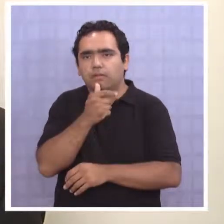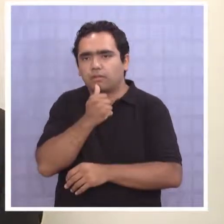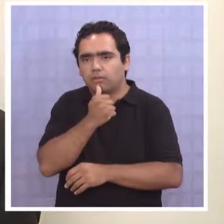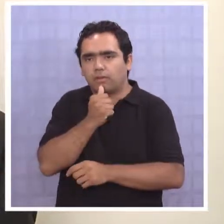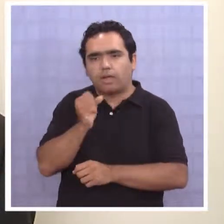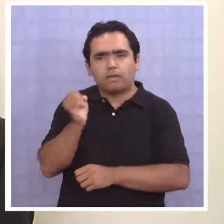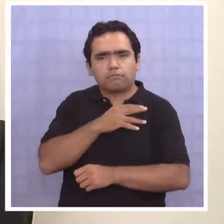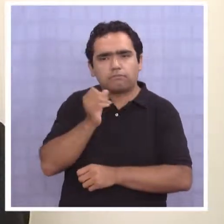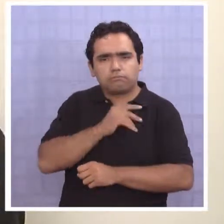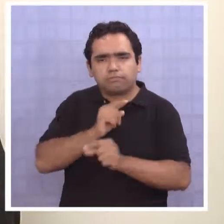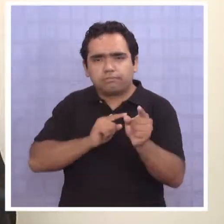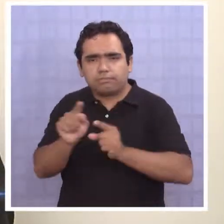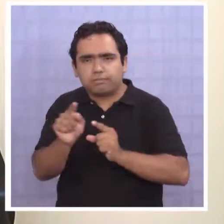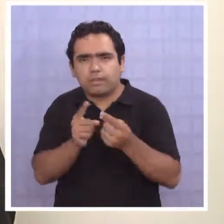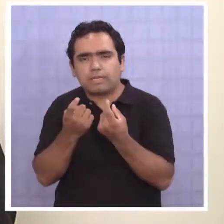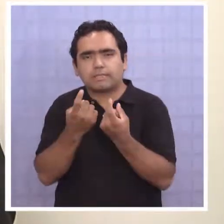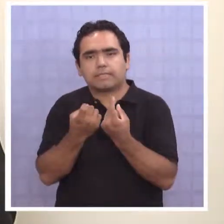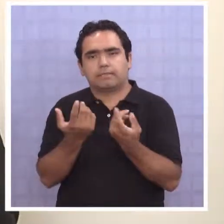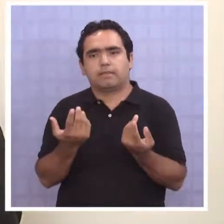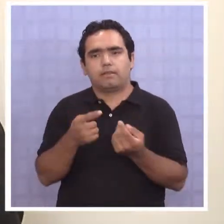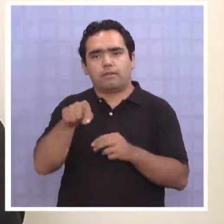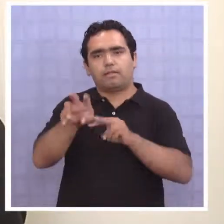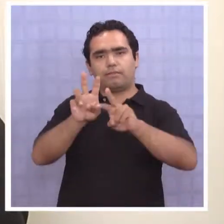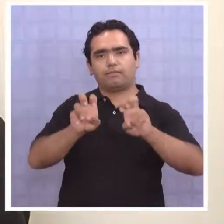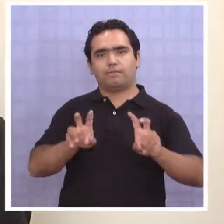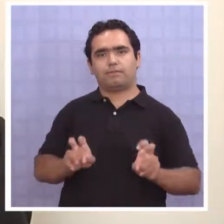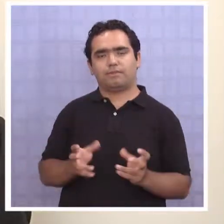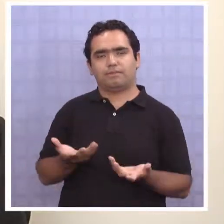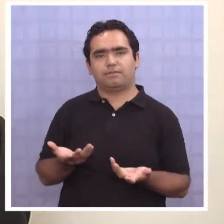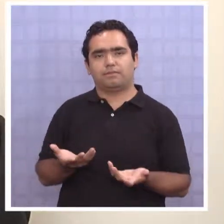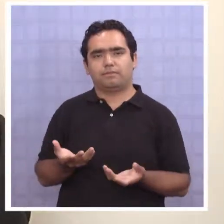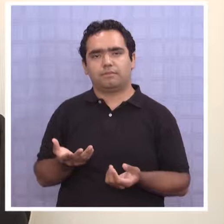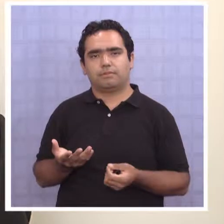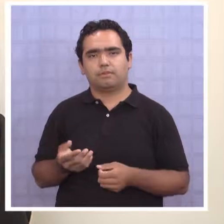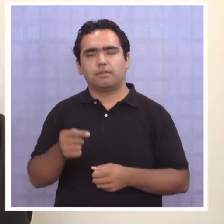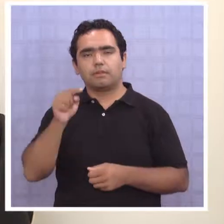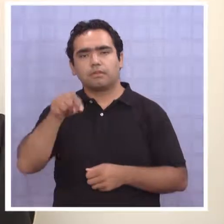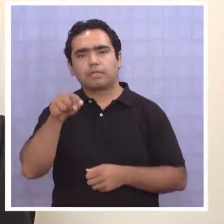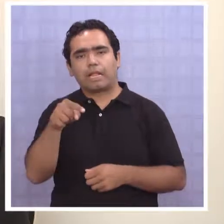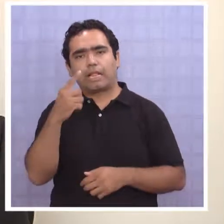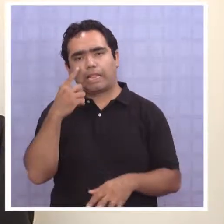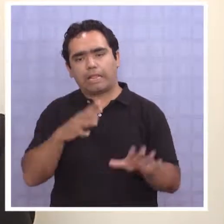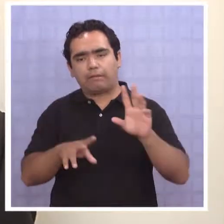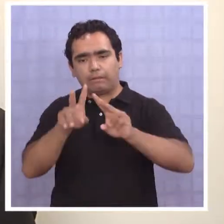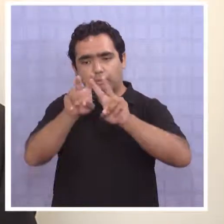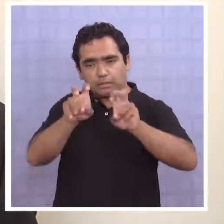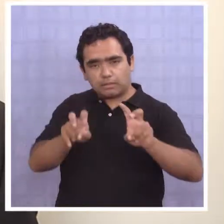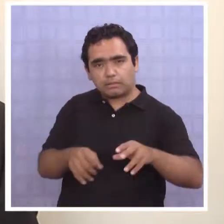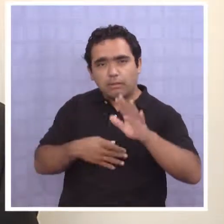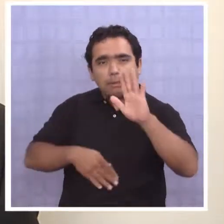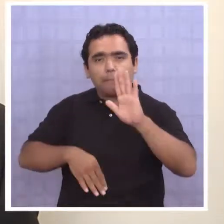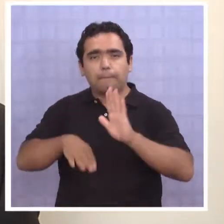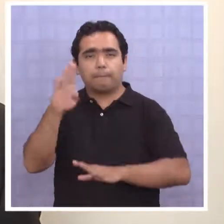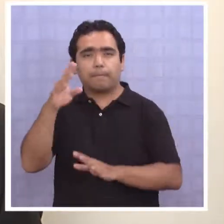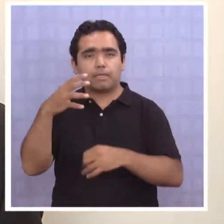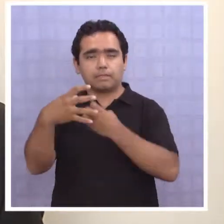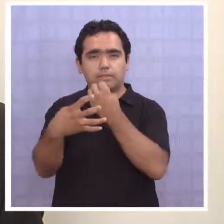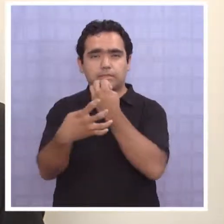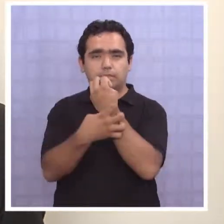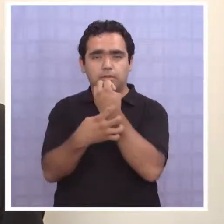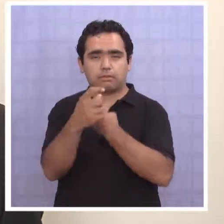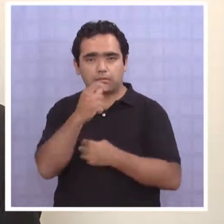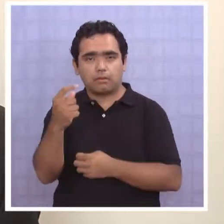prolijidad necesaria en esta investigación, que siendo tal vez la investigación penal más relevante de la región,